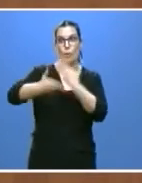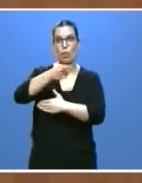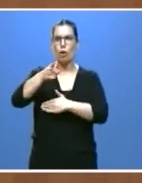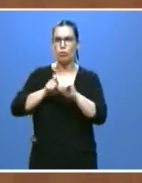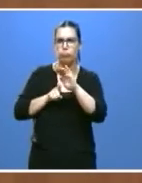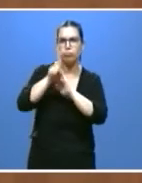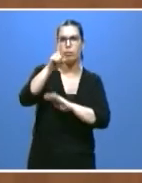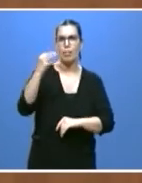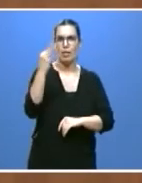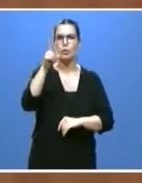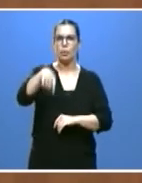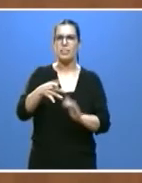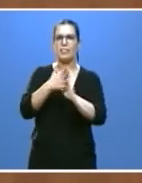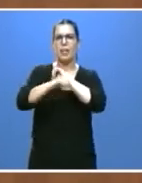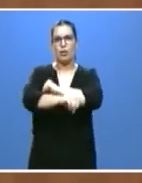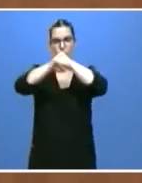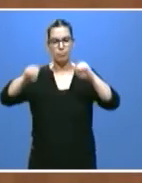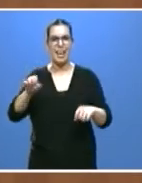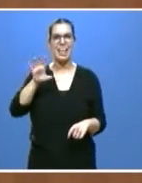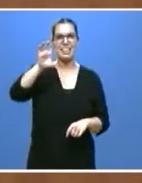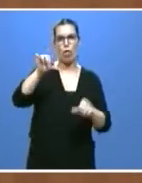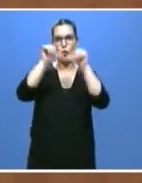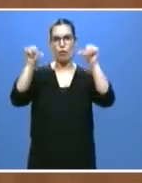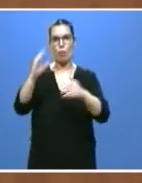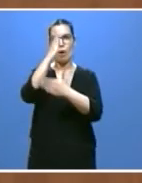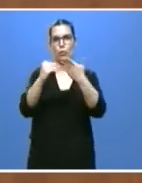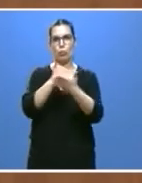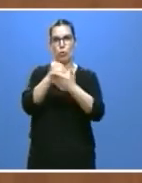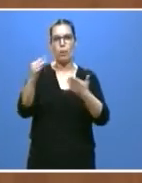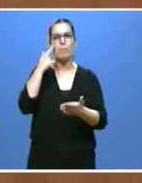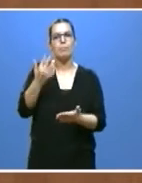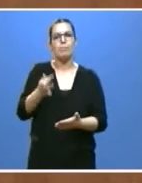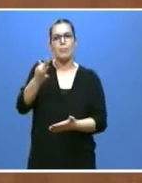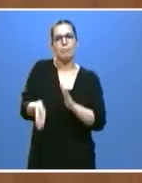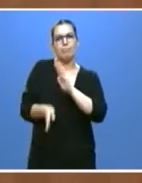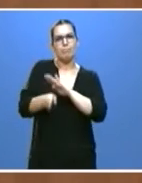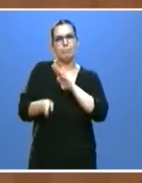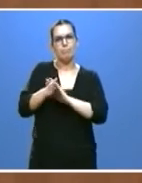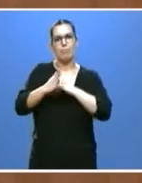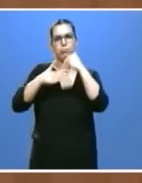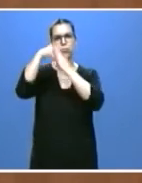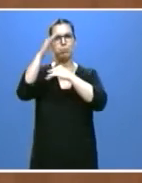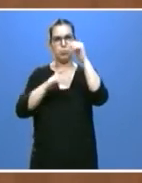forma más de consolidar nuestro Estado autonómico y de seguir construyendo España